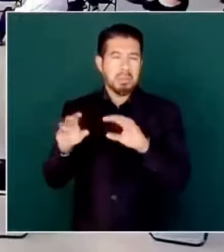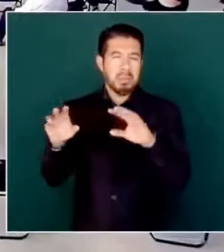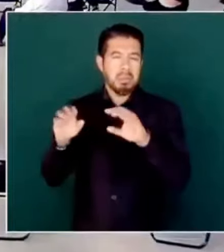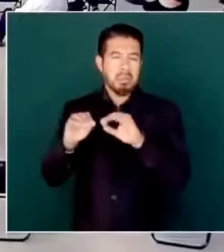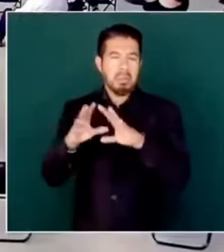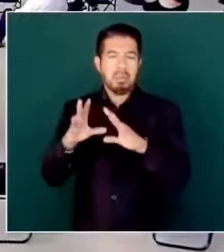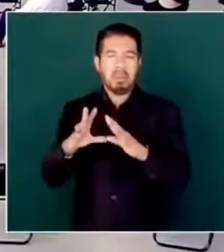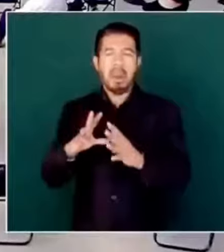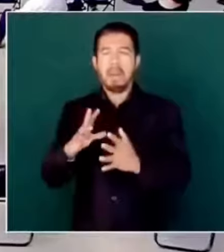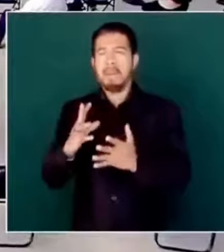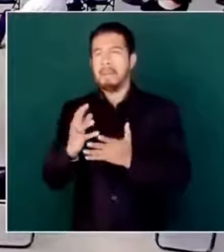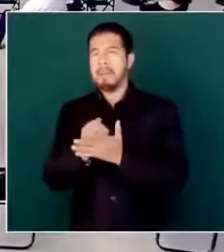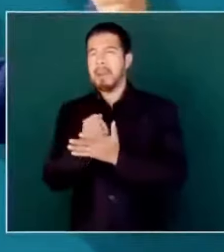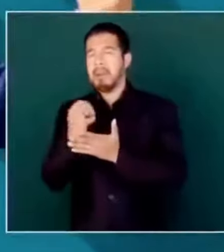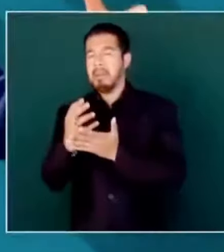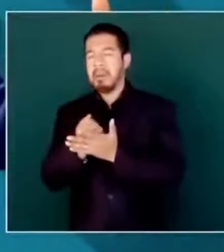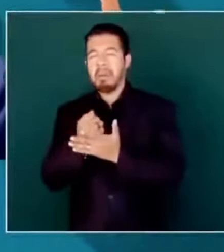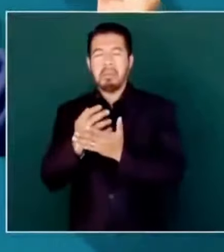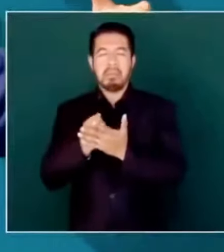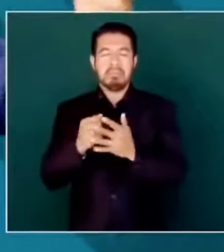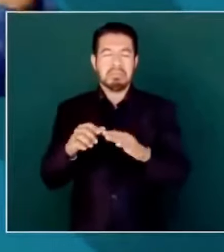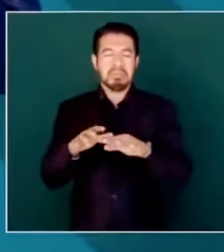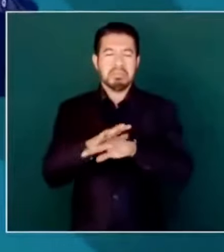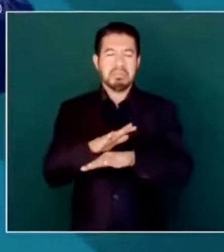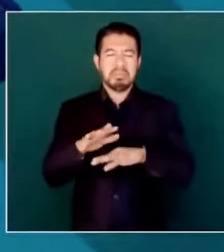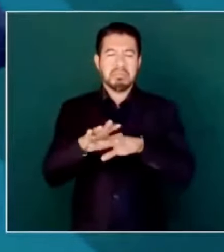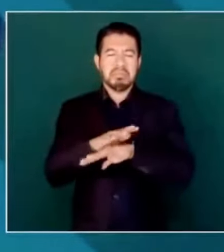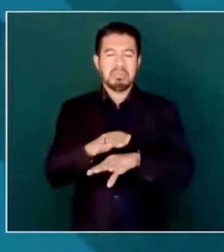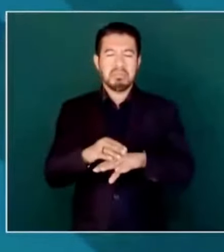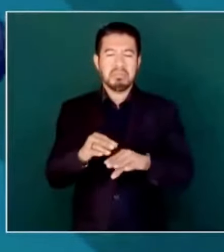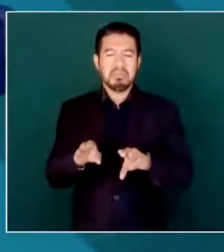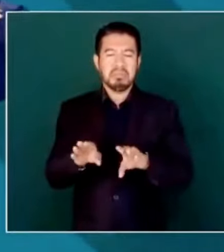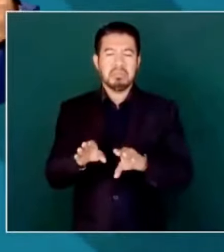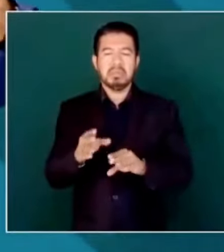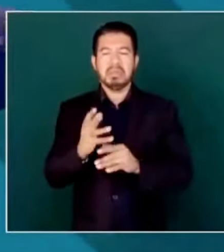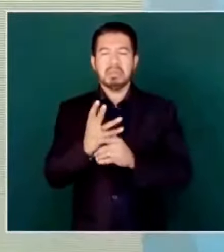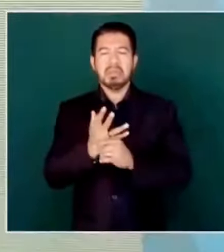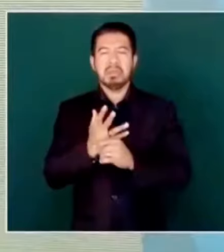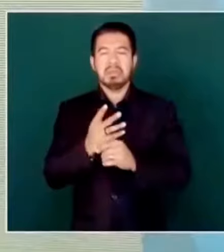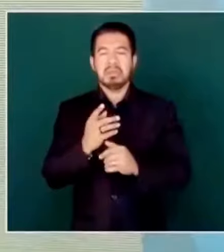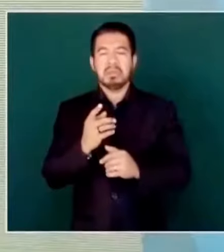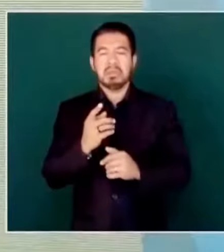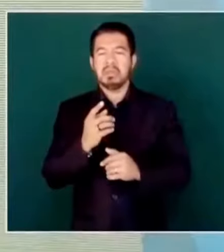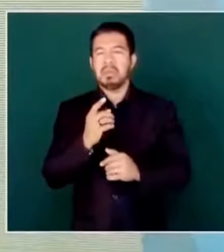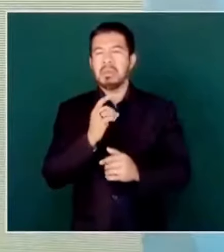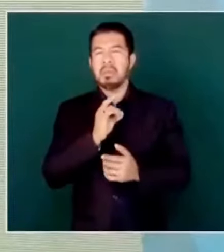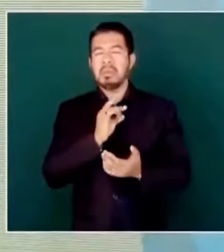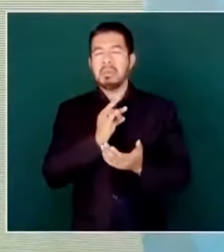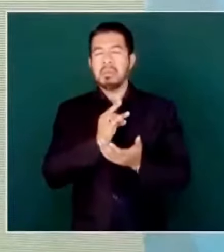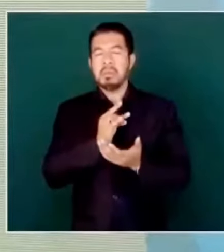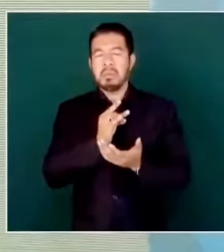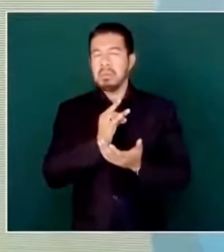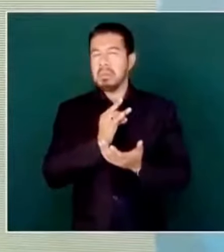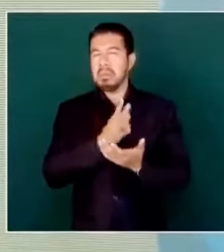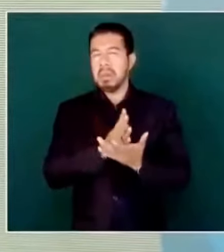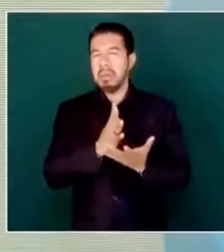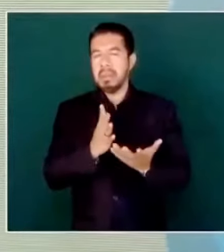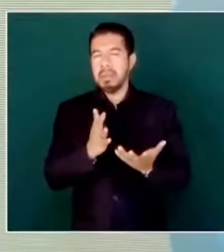habían logrado las transformaciones sólo con los teléfonos